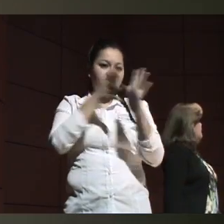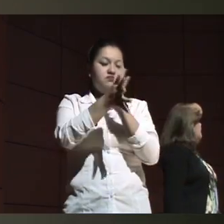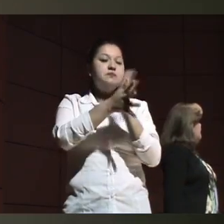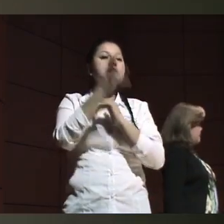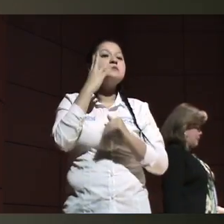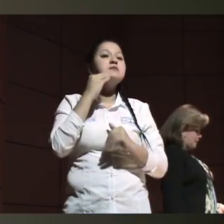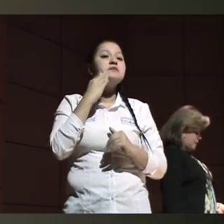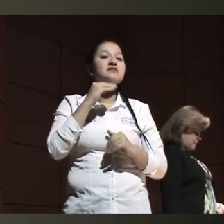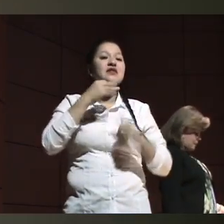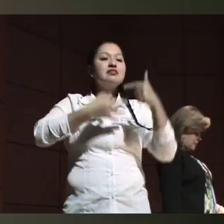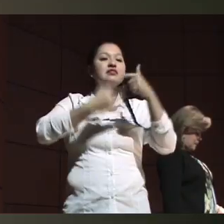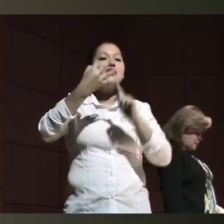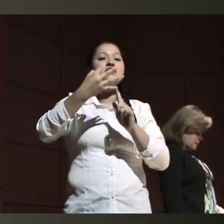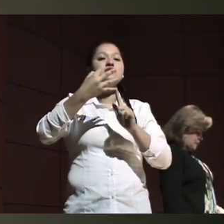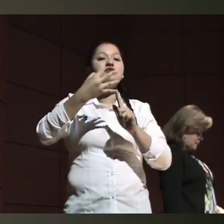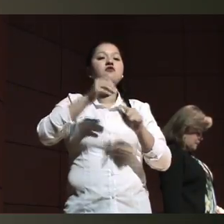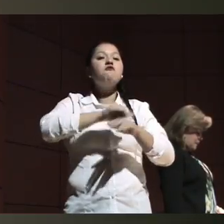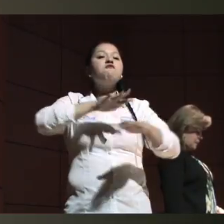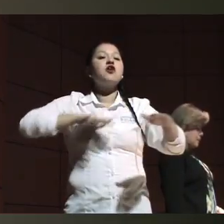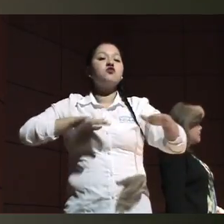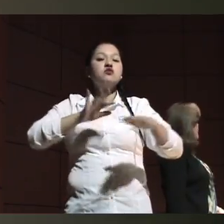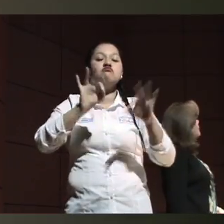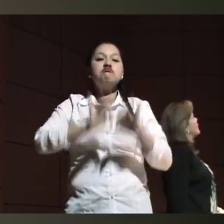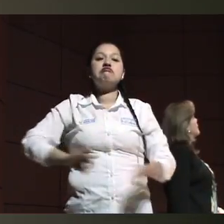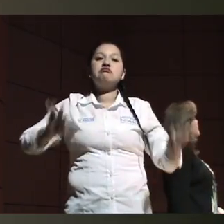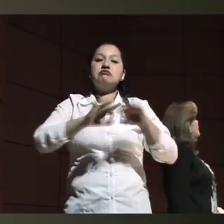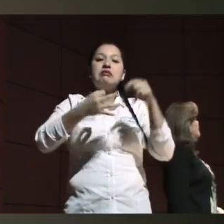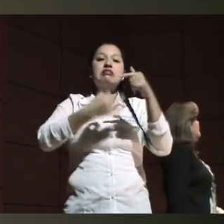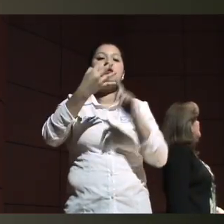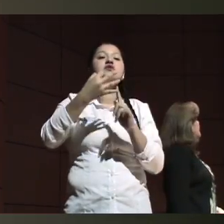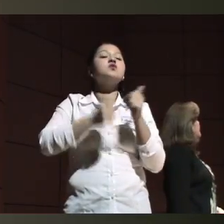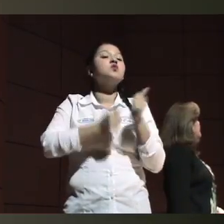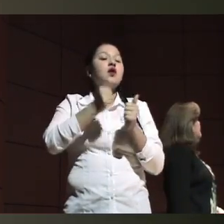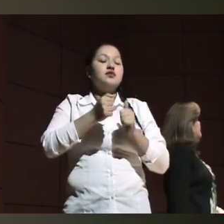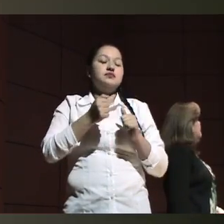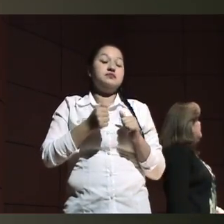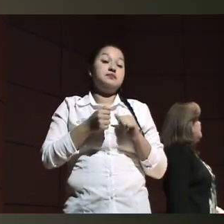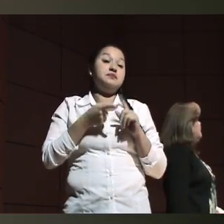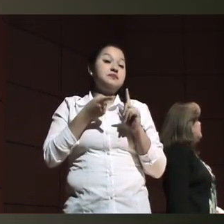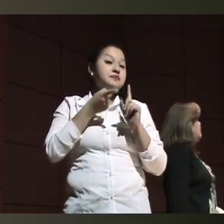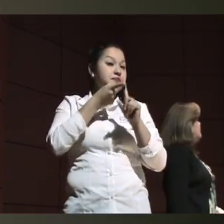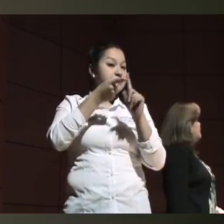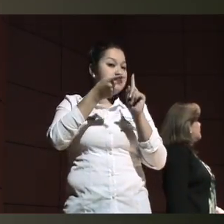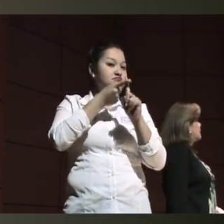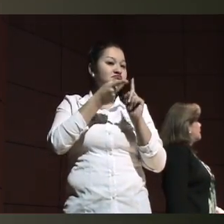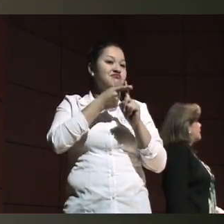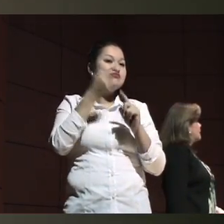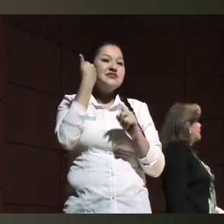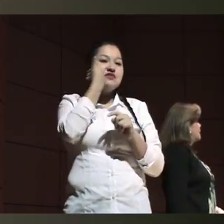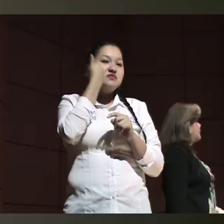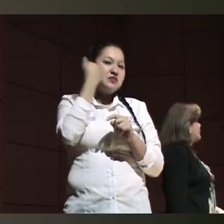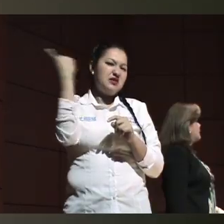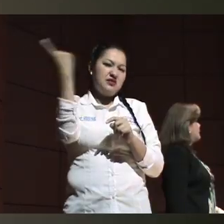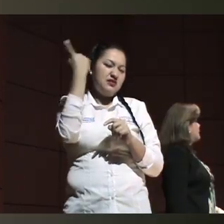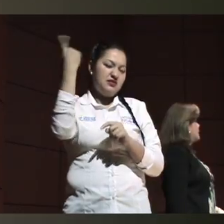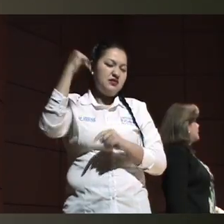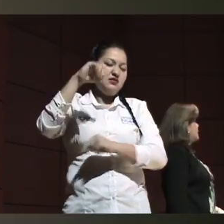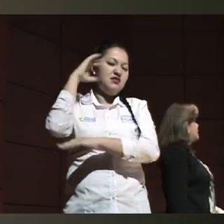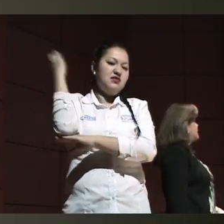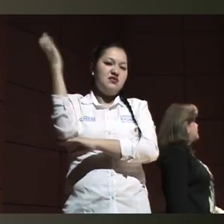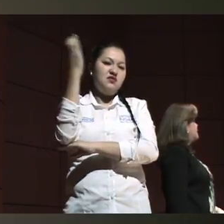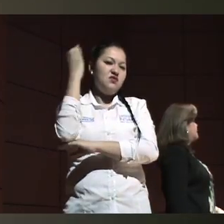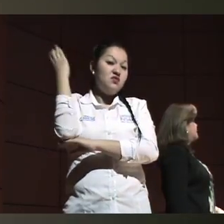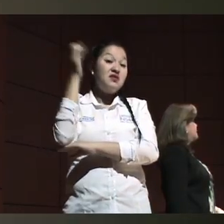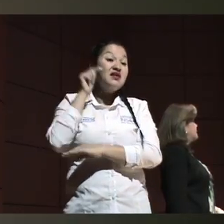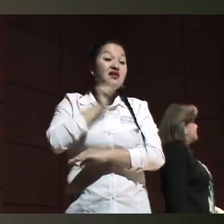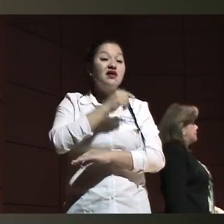Hay tres factores importantes de esta situación de él en Colombia. Primero, como todas las enfermedades, realmente es el factor epidemiológico